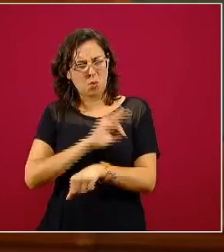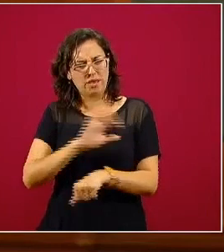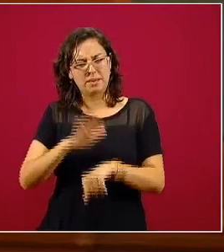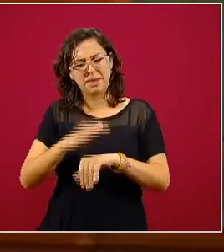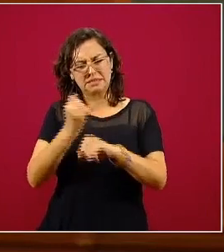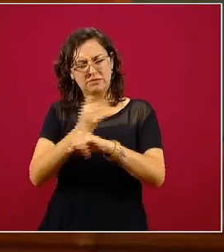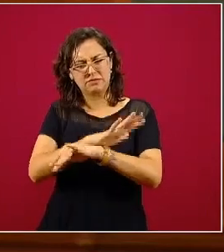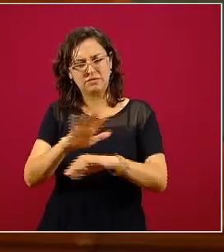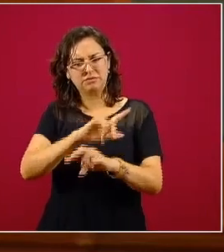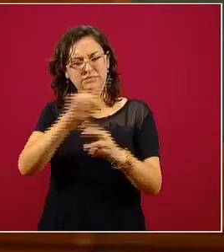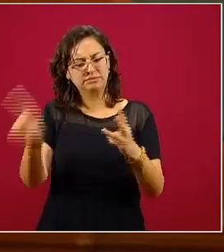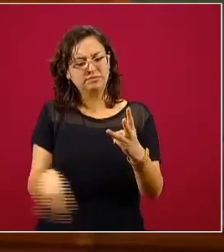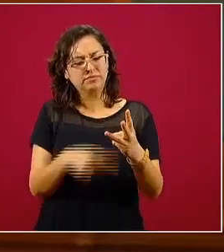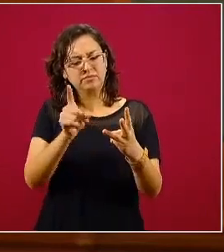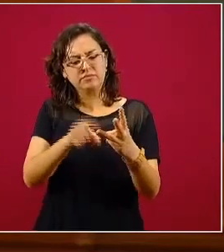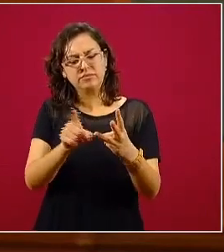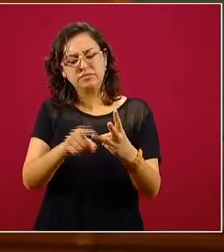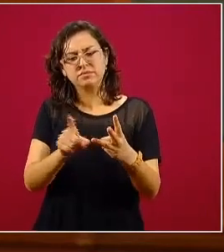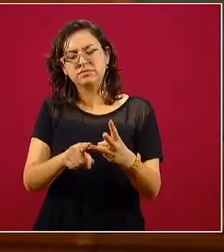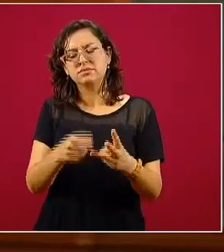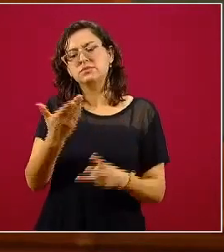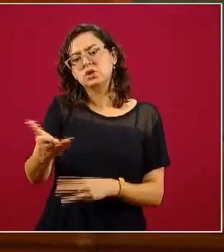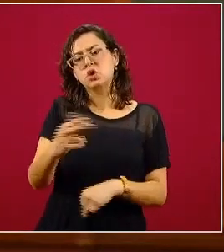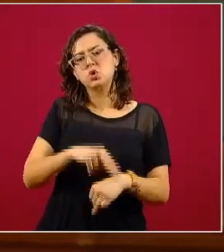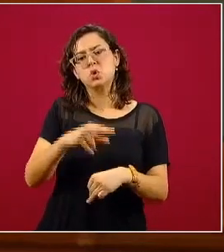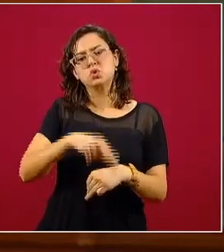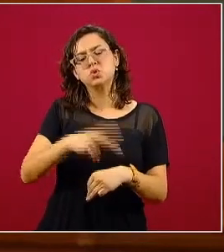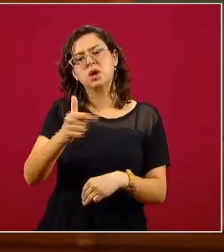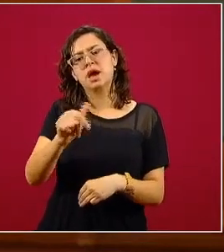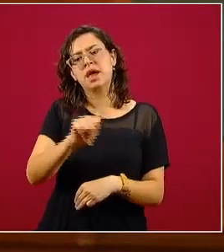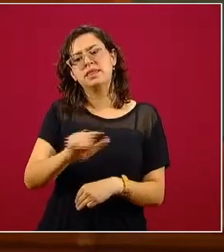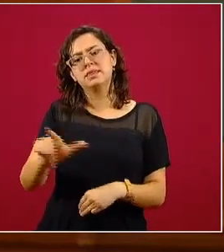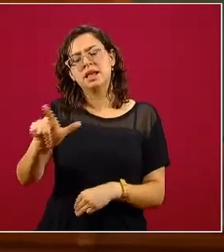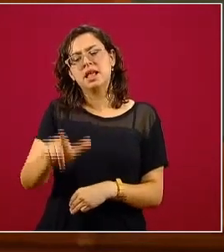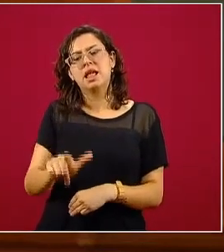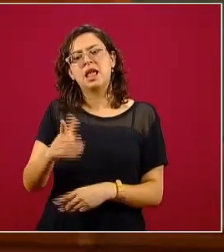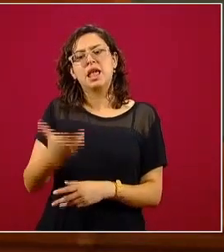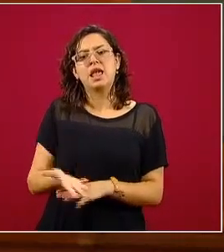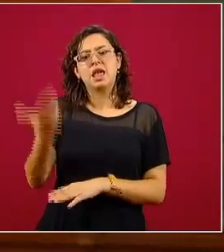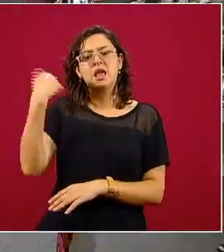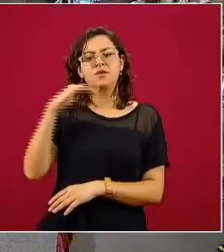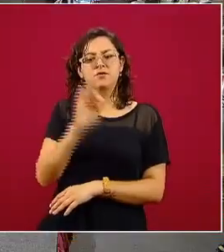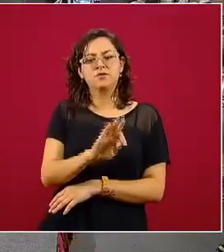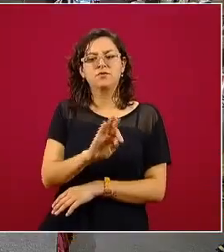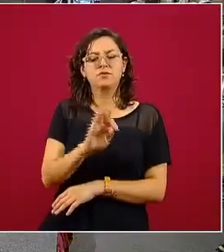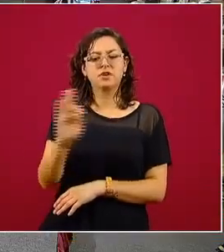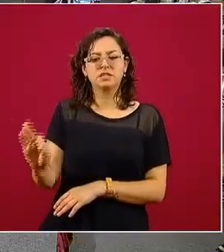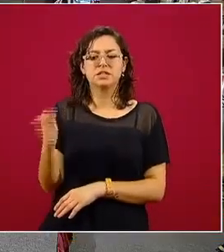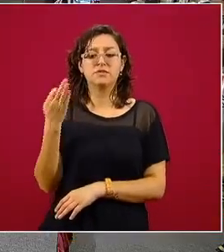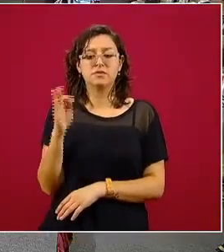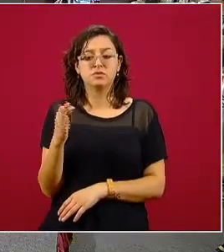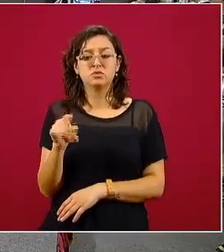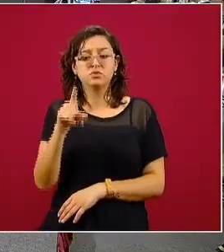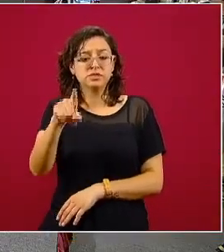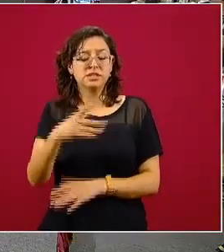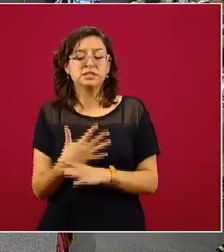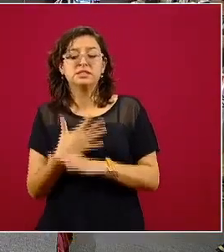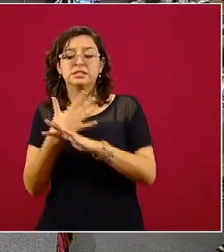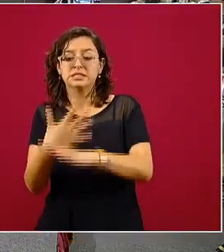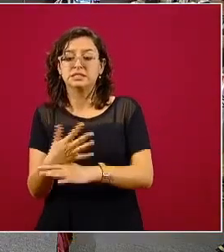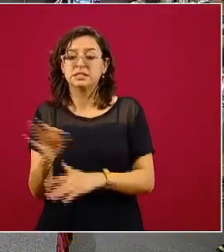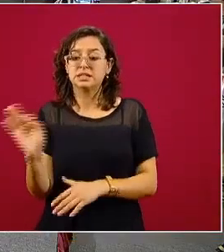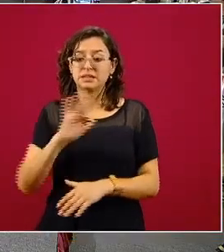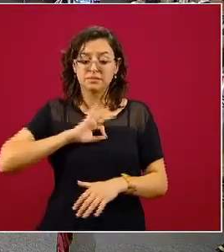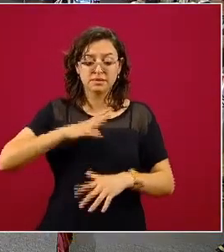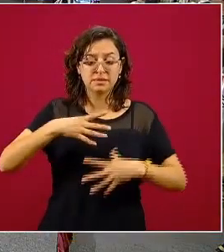recuerde, si es tan amable, doctor Gatell, la fecha de febrero en la cual usted mencionó los escenarios de